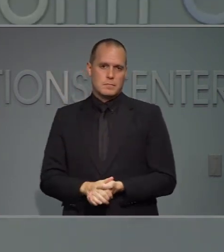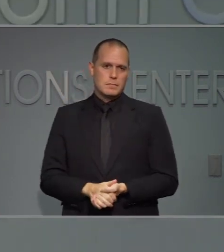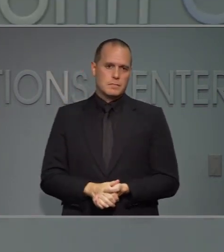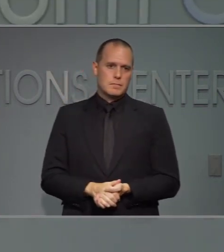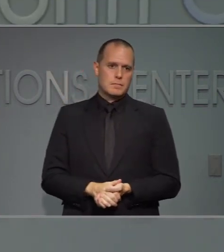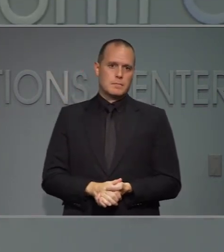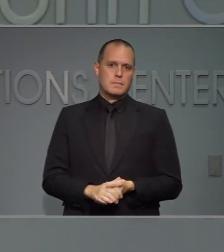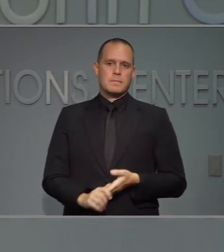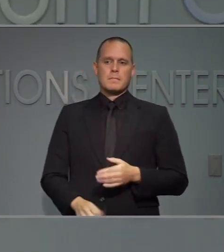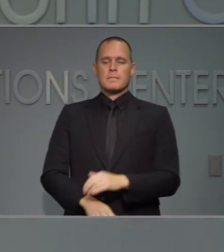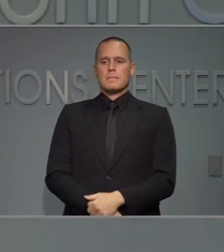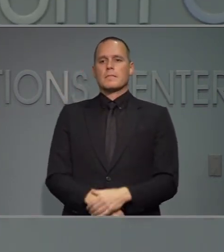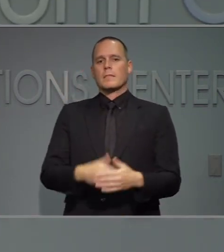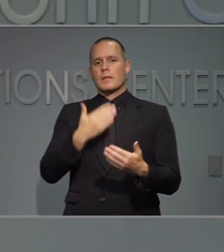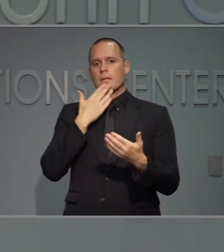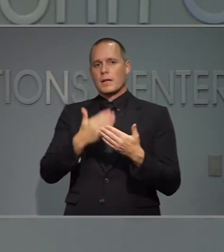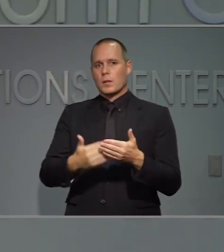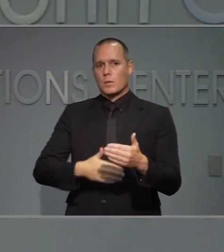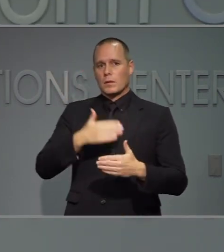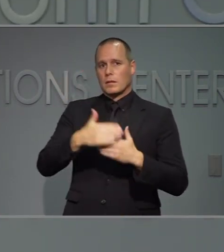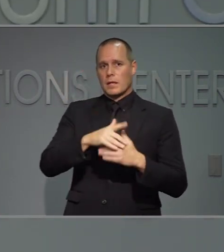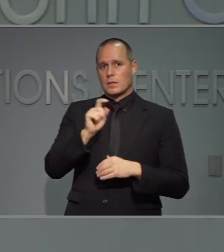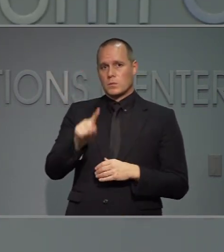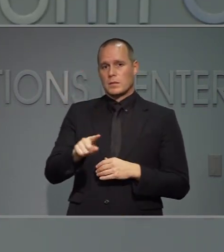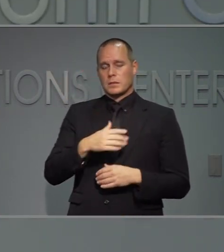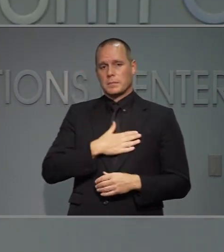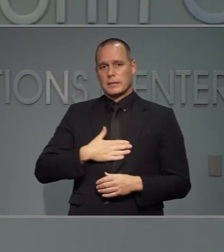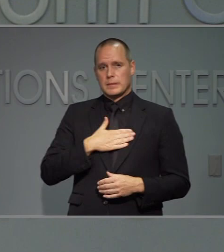semanas. Gracias la siguiente pregunta.